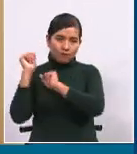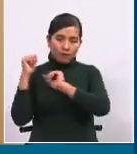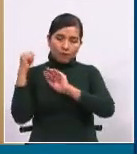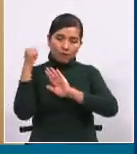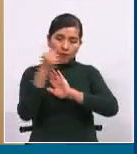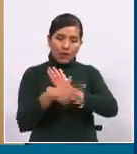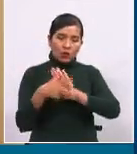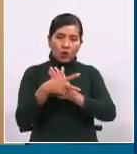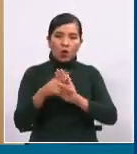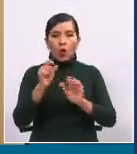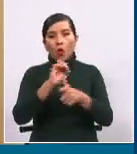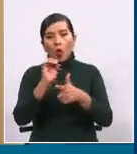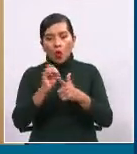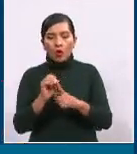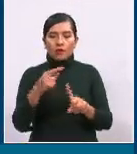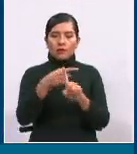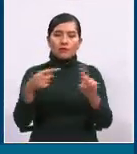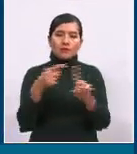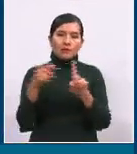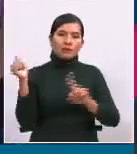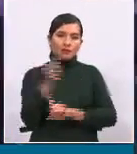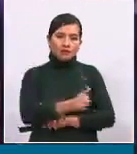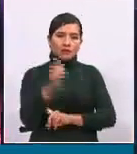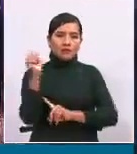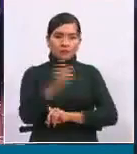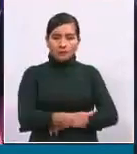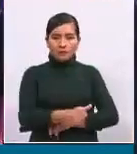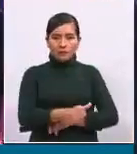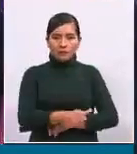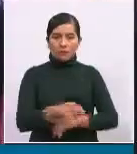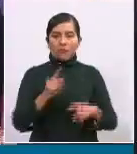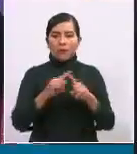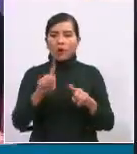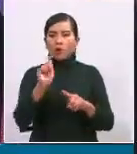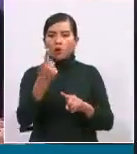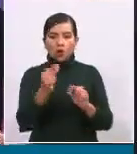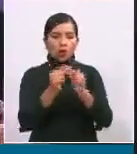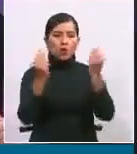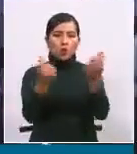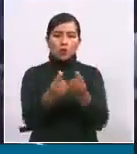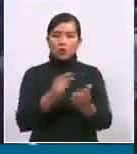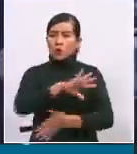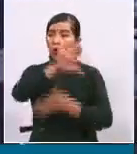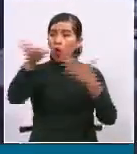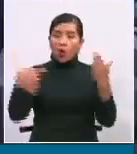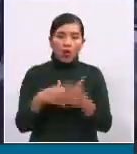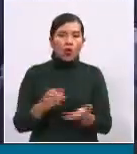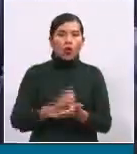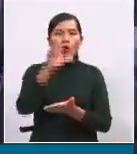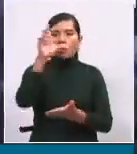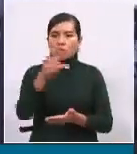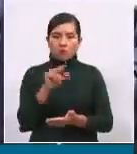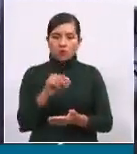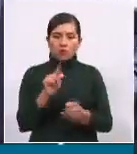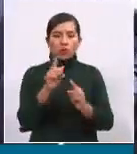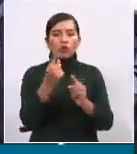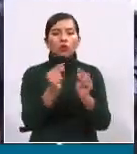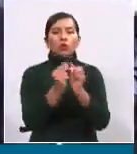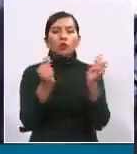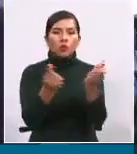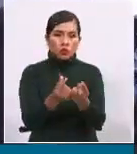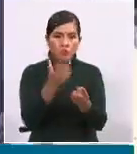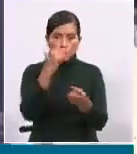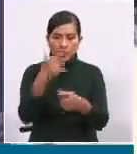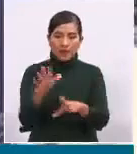clases semipresenciales. Pero solamente el curso, no todo el colegio, y esto también que queremos aclarar, porque antes del